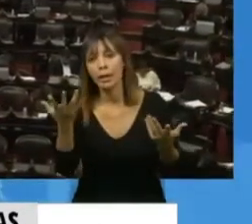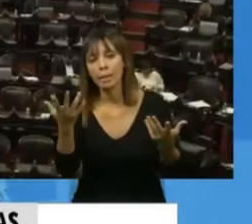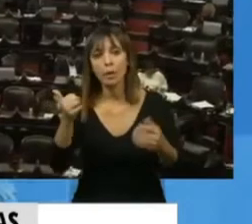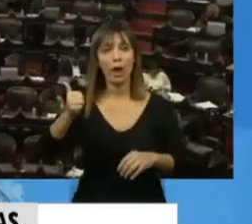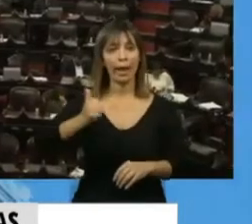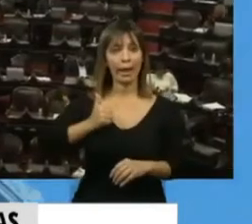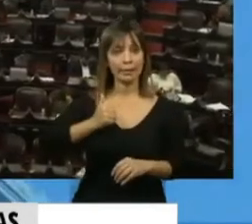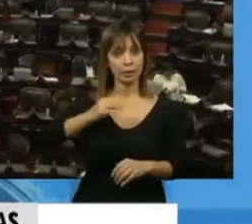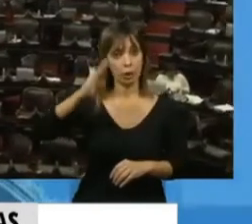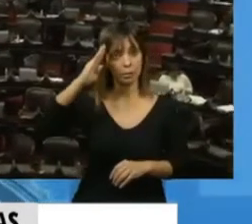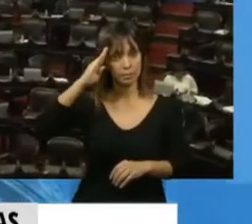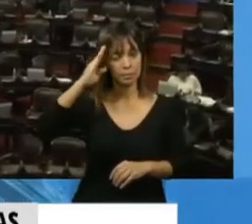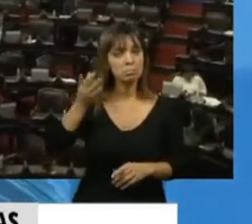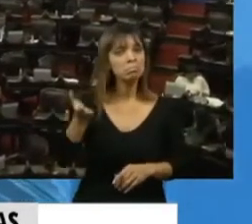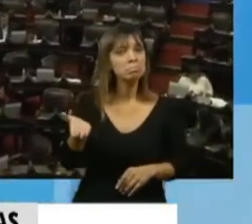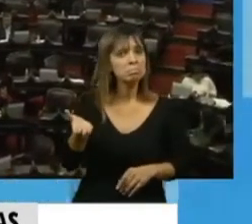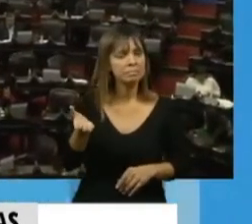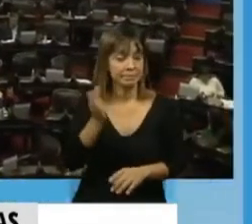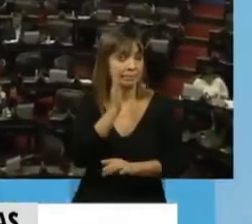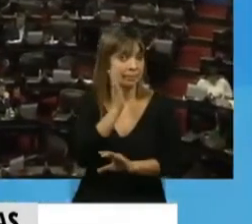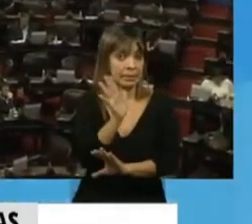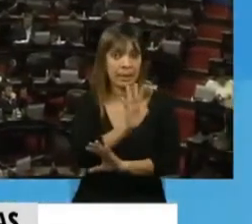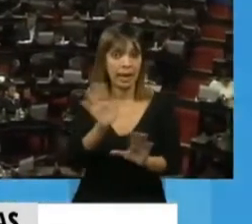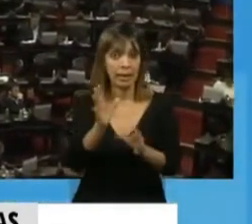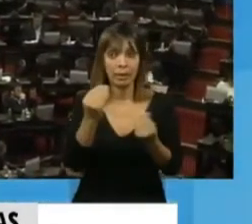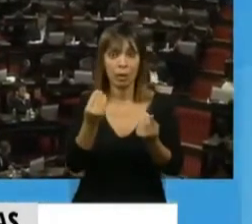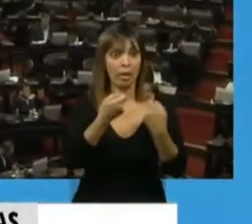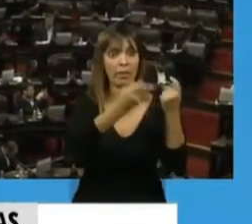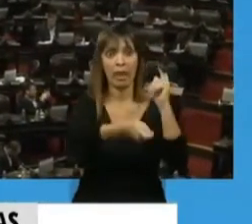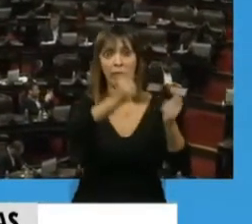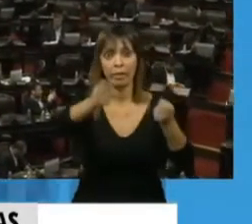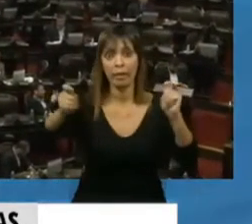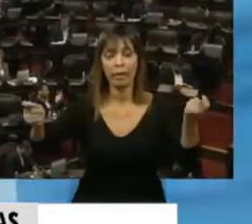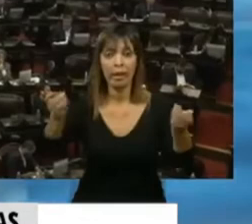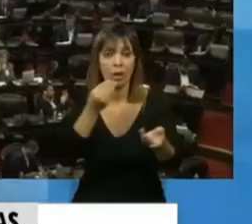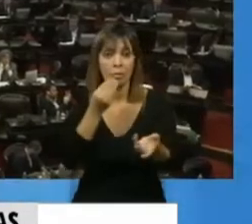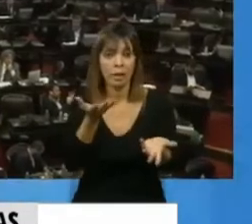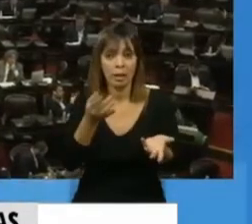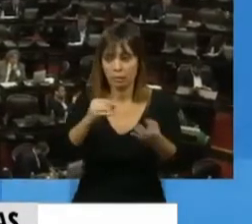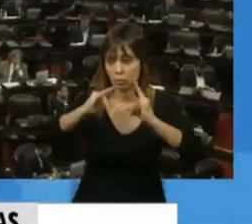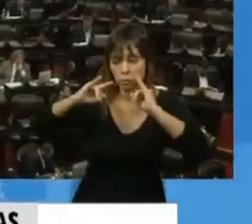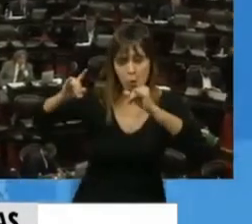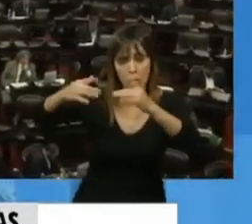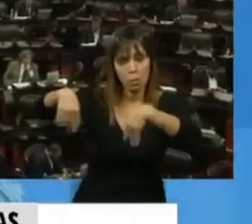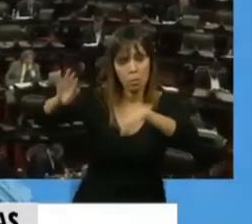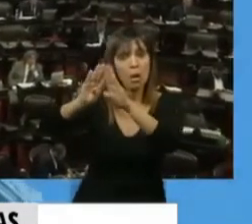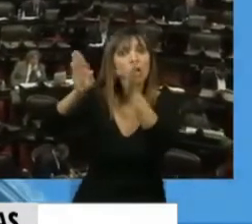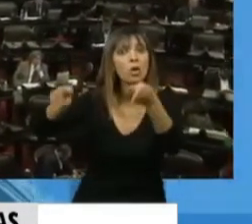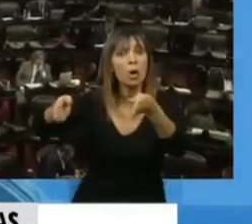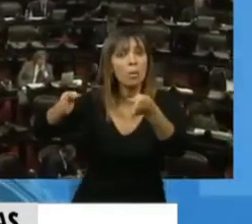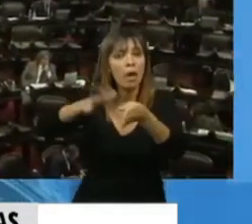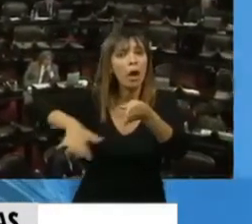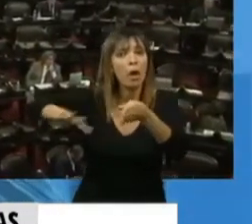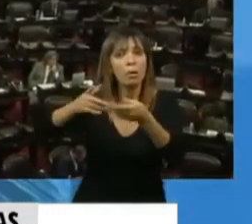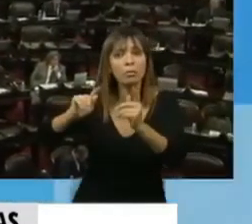Ejército, no tienen nada que ver con repartir comida que se la podrían dar de una buena vez a los comedores comunitarios para que